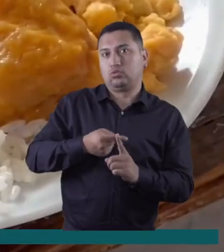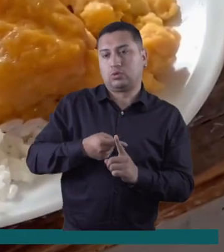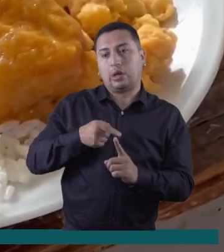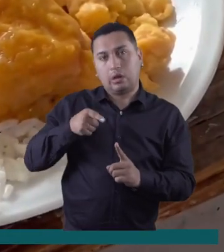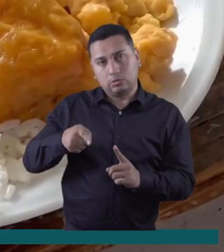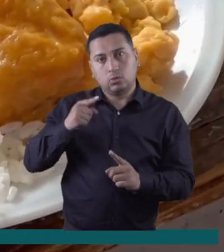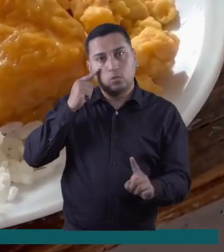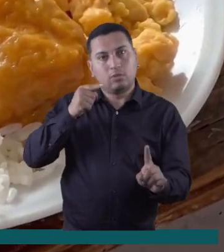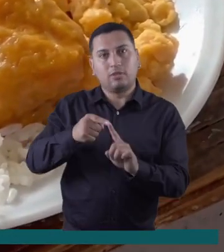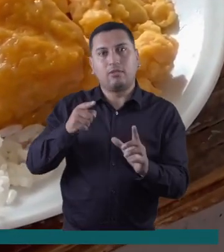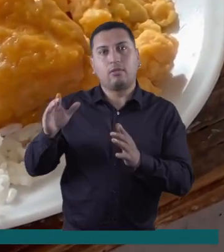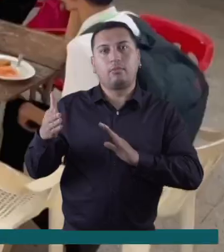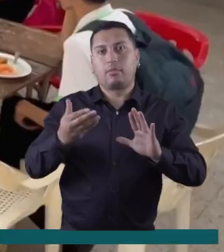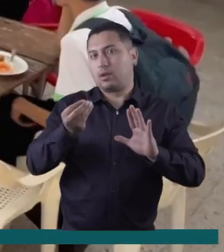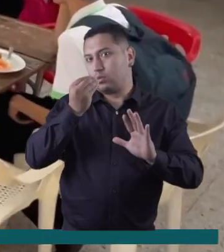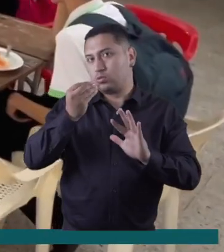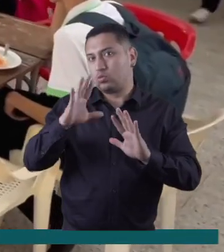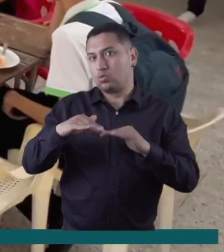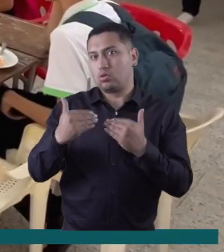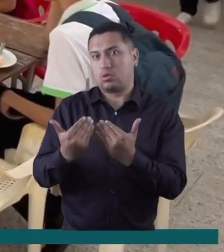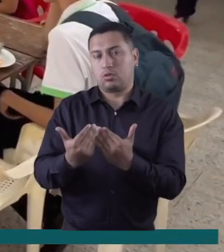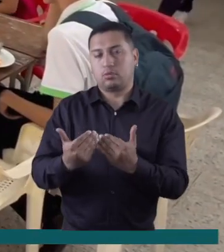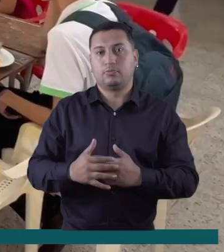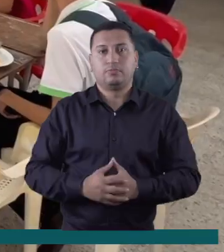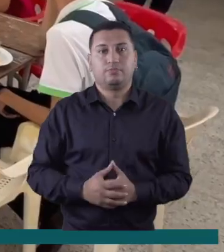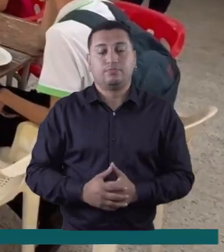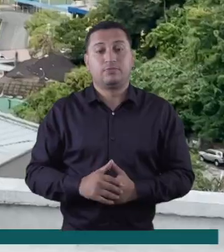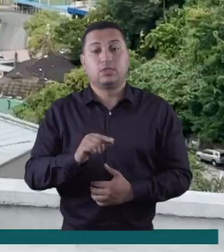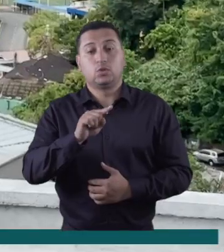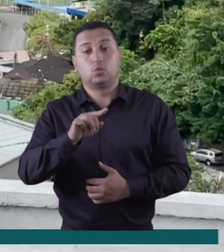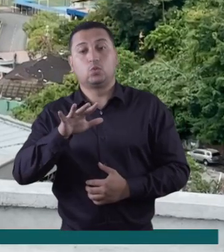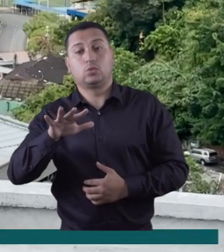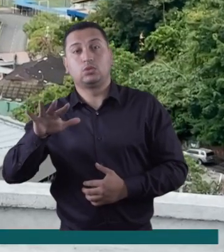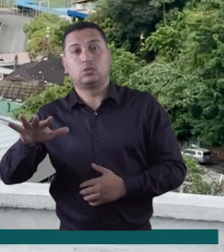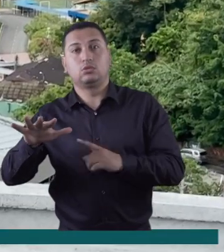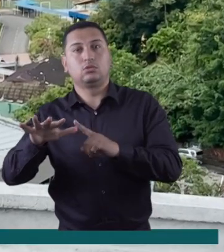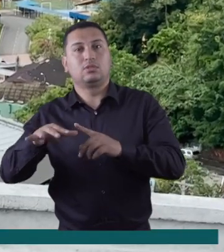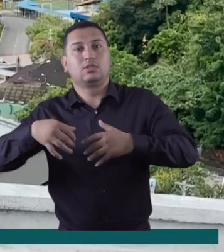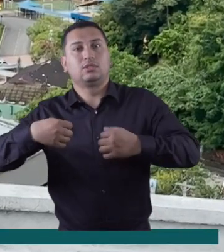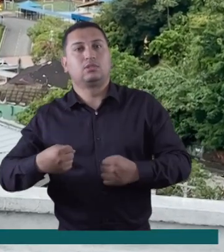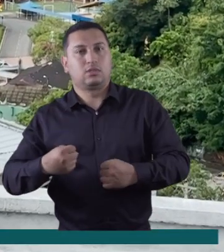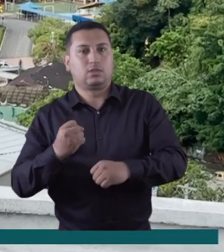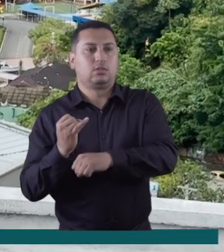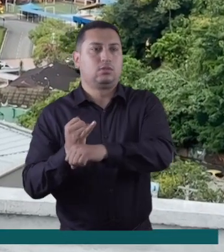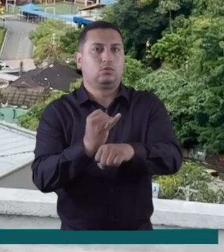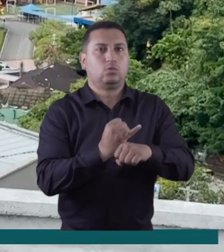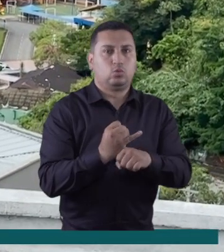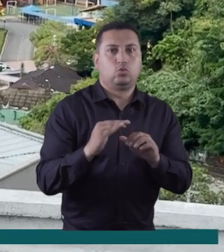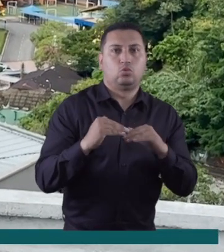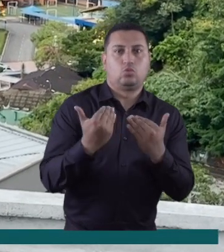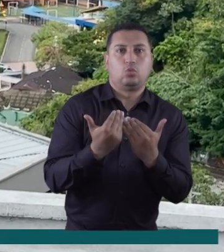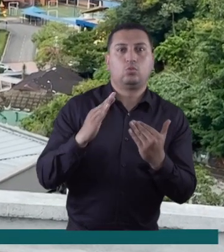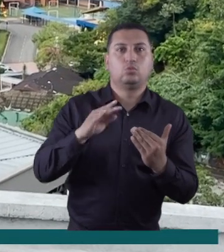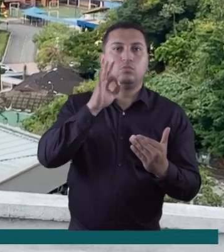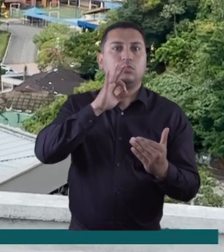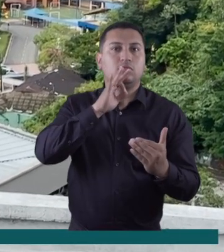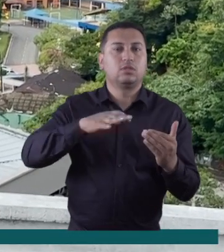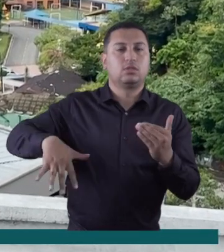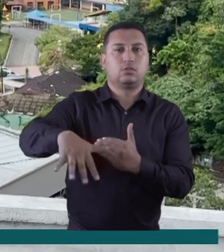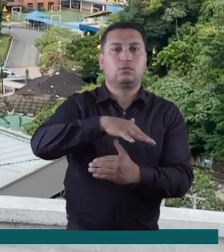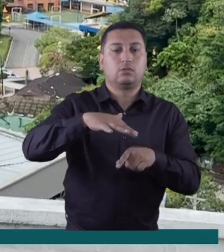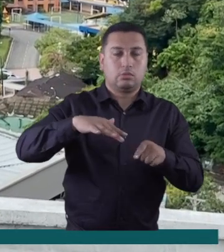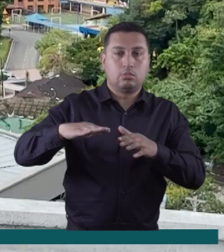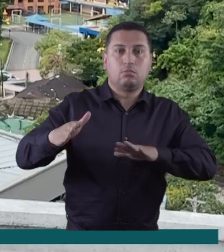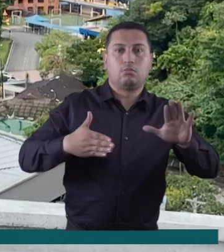caliente, que es la razón del plan de alimentación escolar. Y es que son cerca de 155 sedes de instituciones educativas